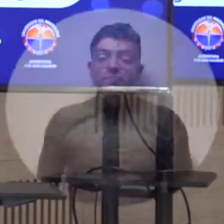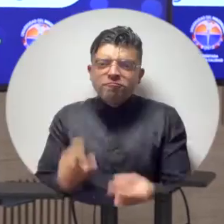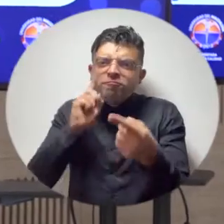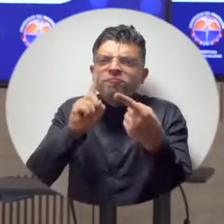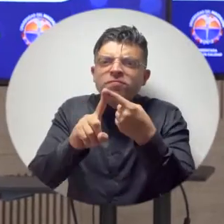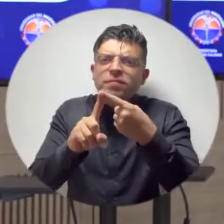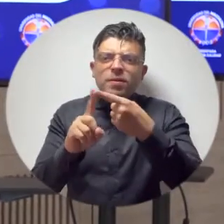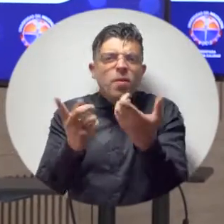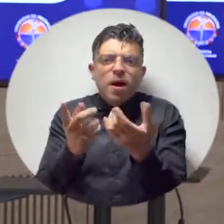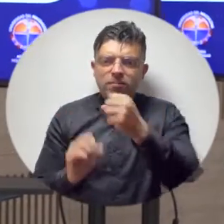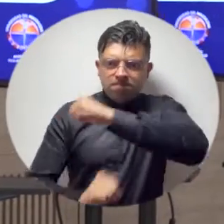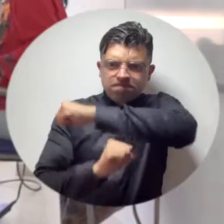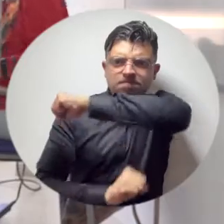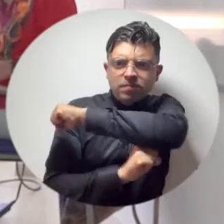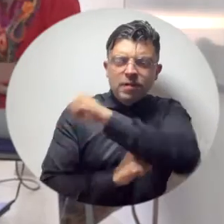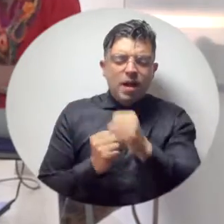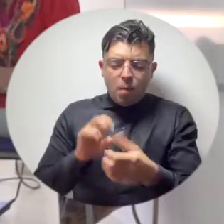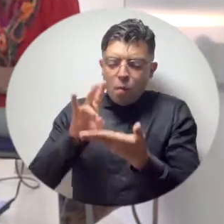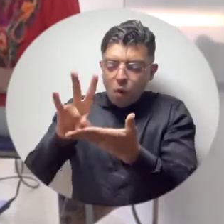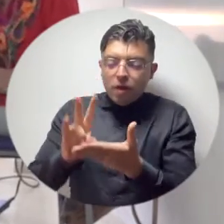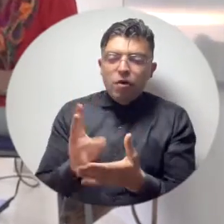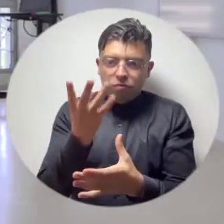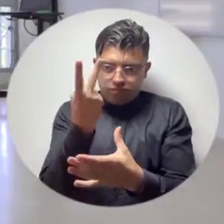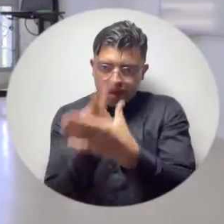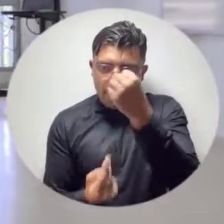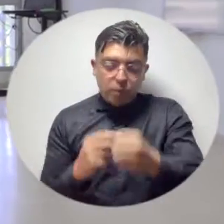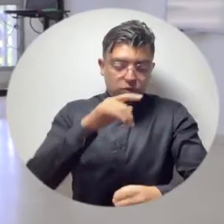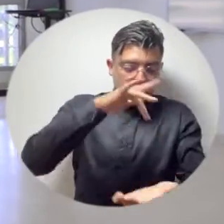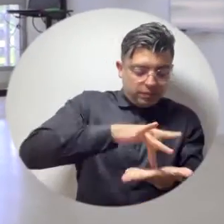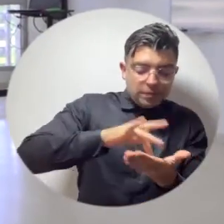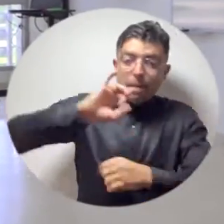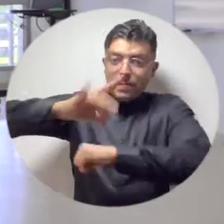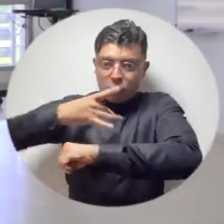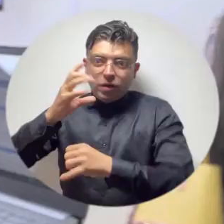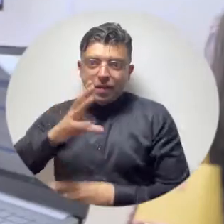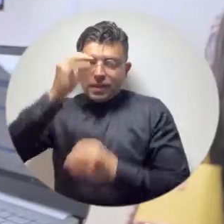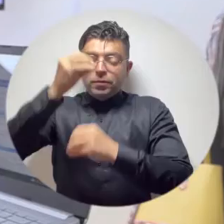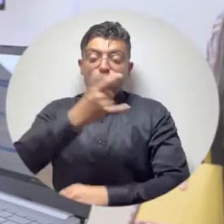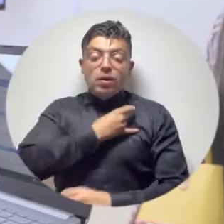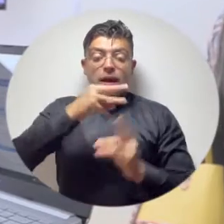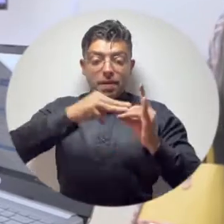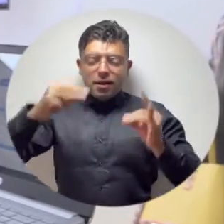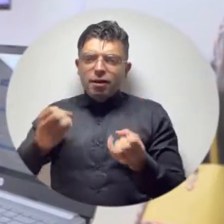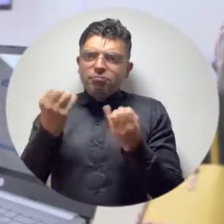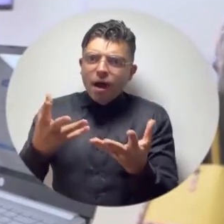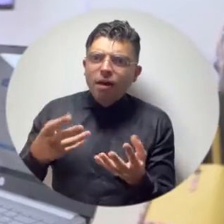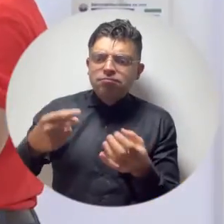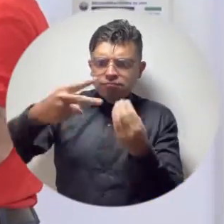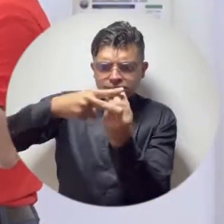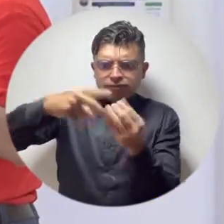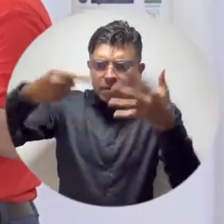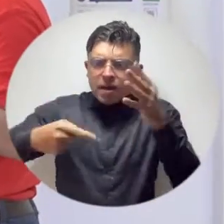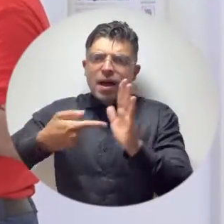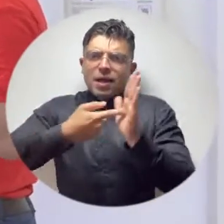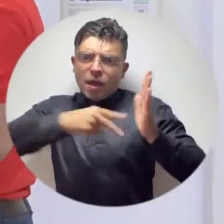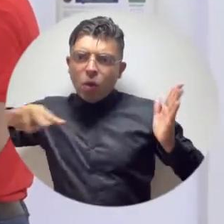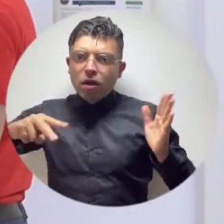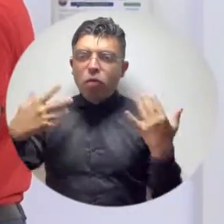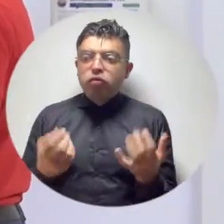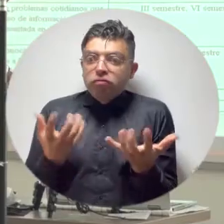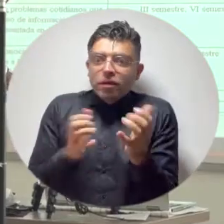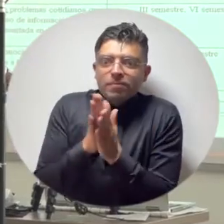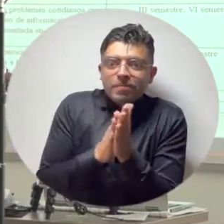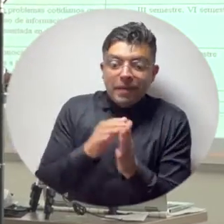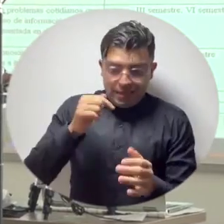En su propósito de fortalecer el modelo híbrido de aprendizaje, la Universidad del Magdalena ha dotado e implementado herramientas tecnológicas,